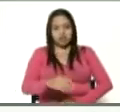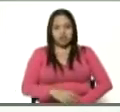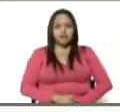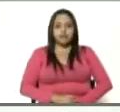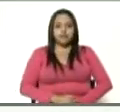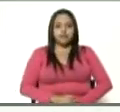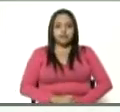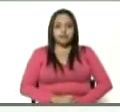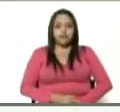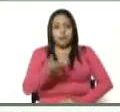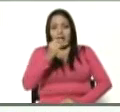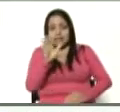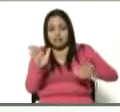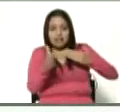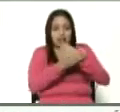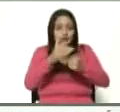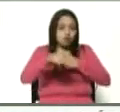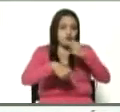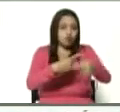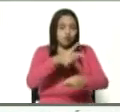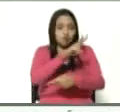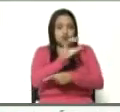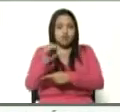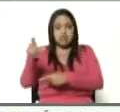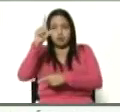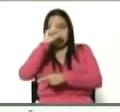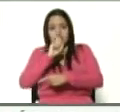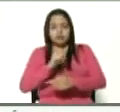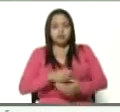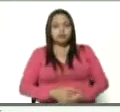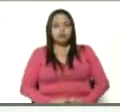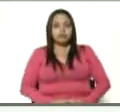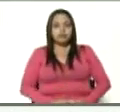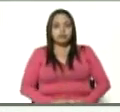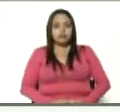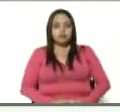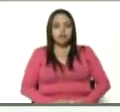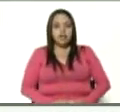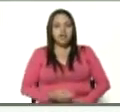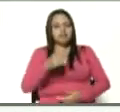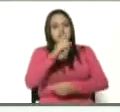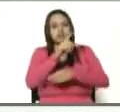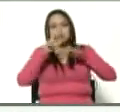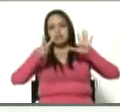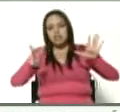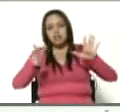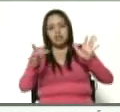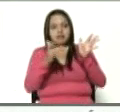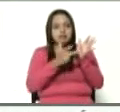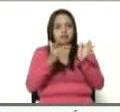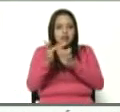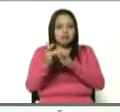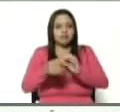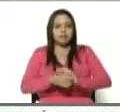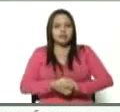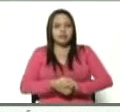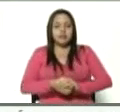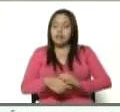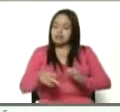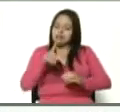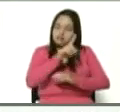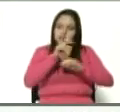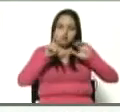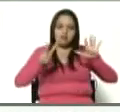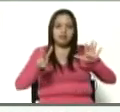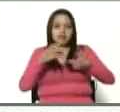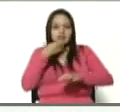cuando esté cerrando este ciclo bicentenario, aquel 17 de diciembre, cuando estemos rindiendo